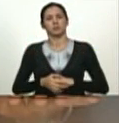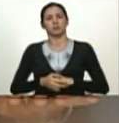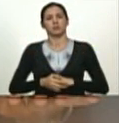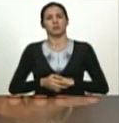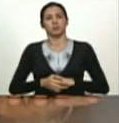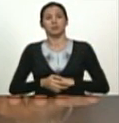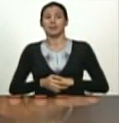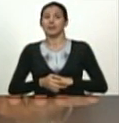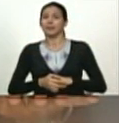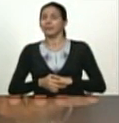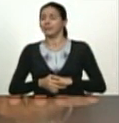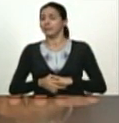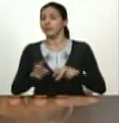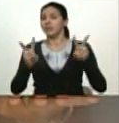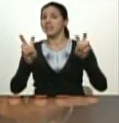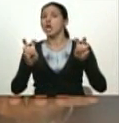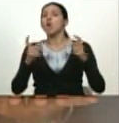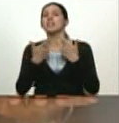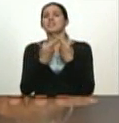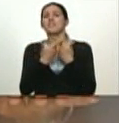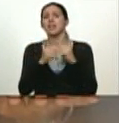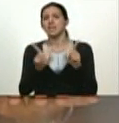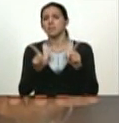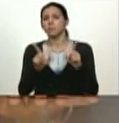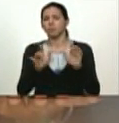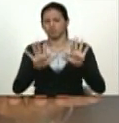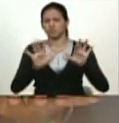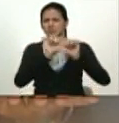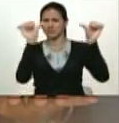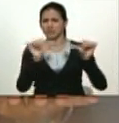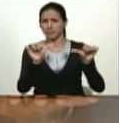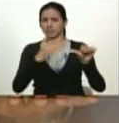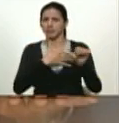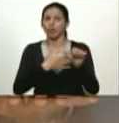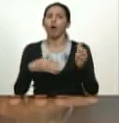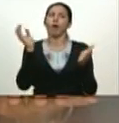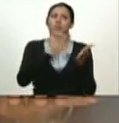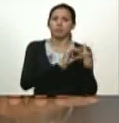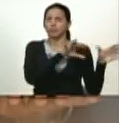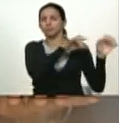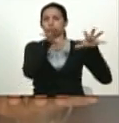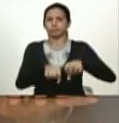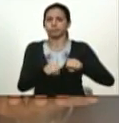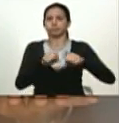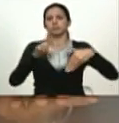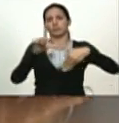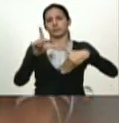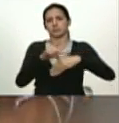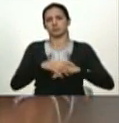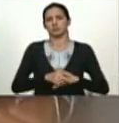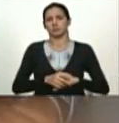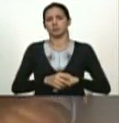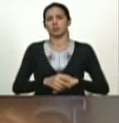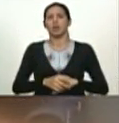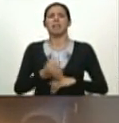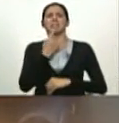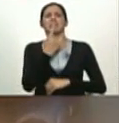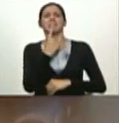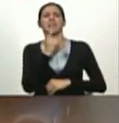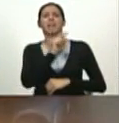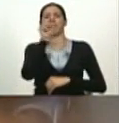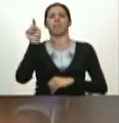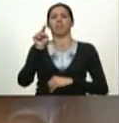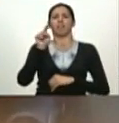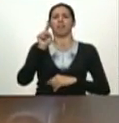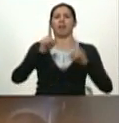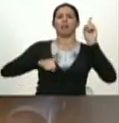regresar el neoliberalismo en América Latina y decir no los modelos populistas como lo llaman ellos fracasaron ahora venimos